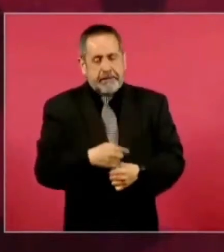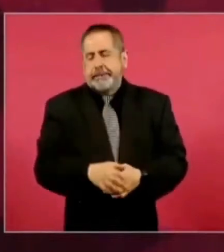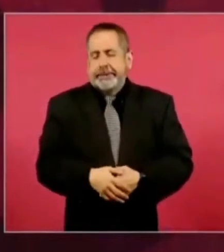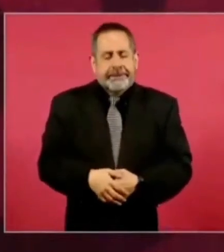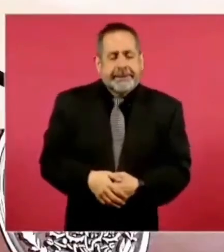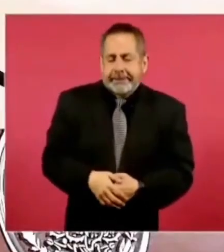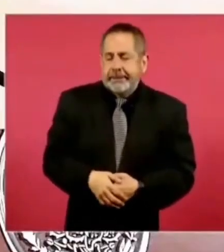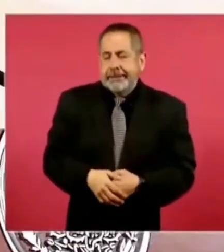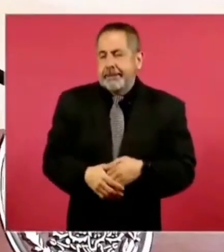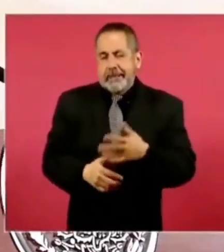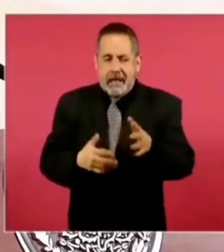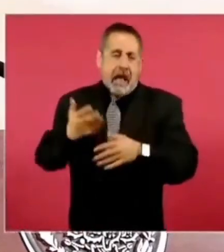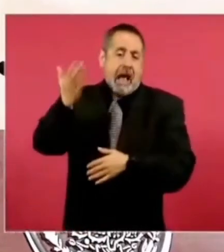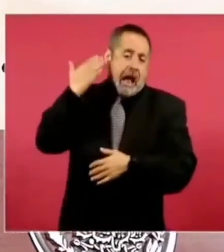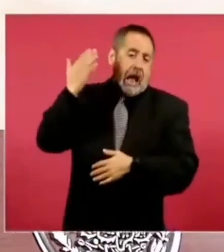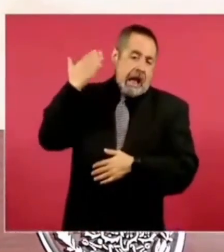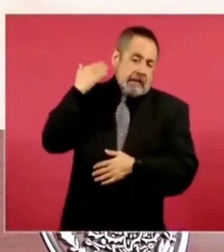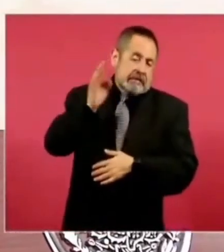pero ahora no.